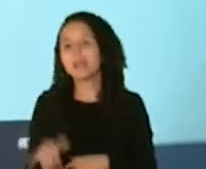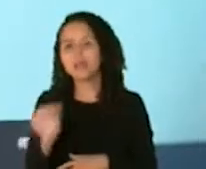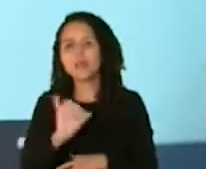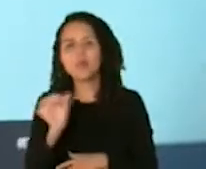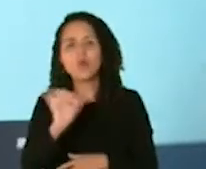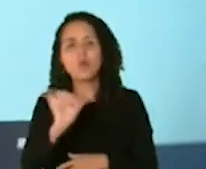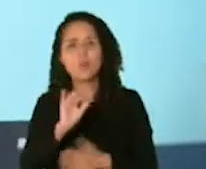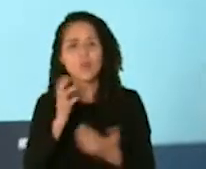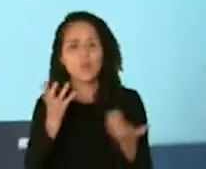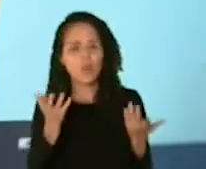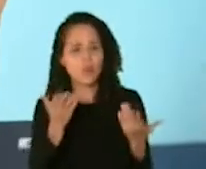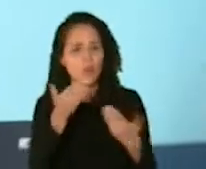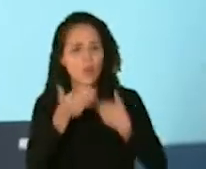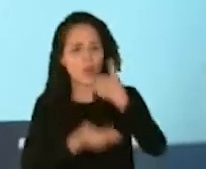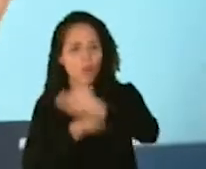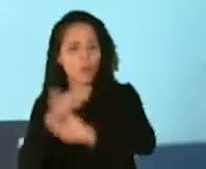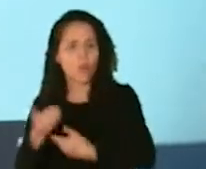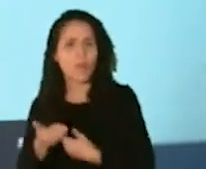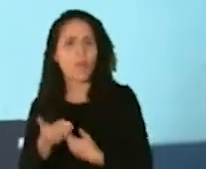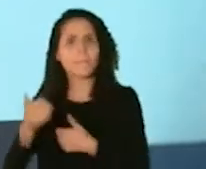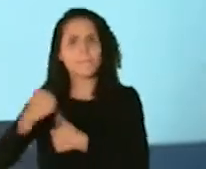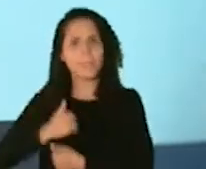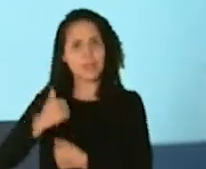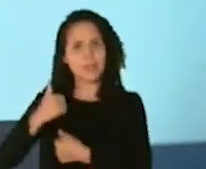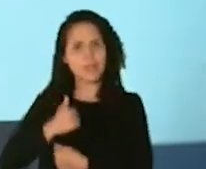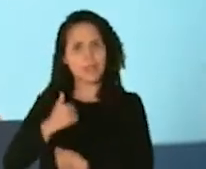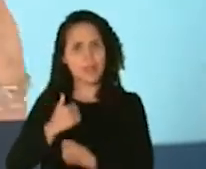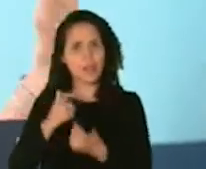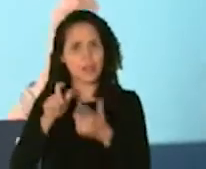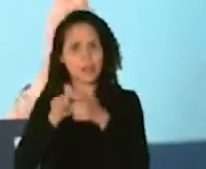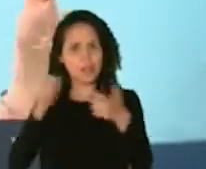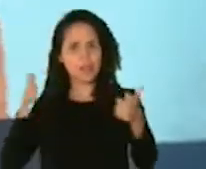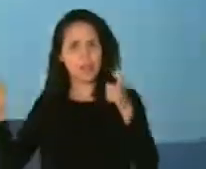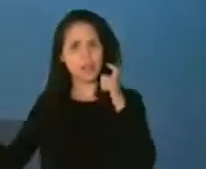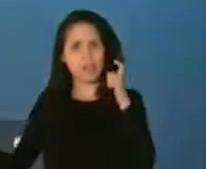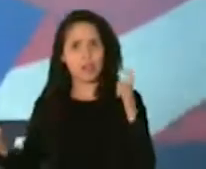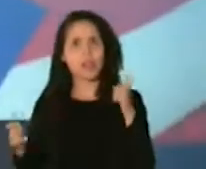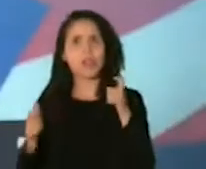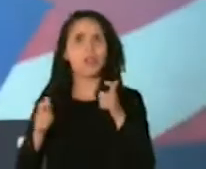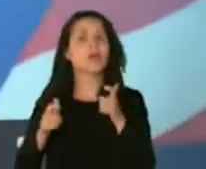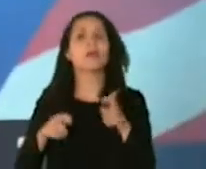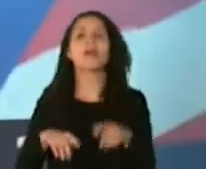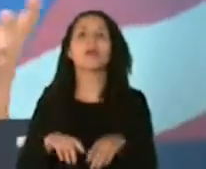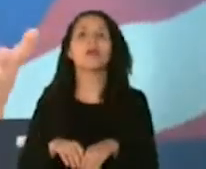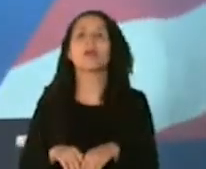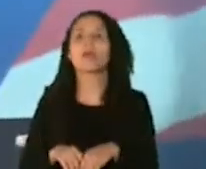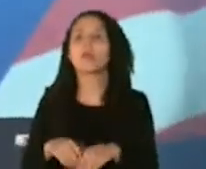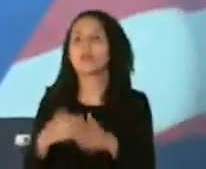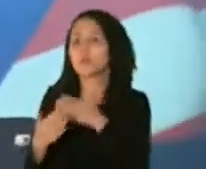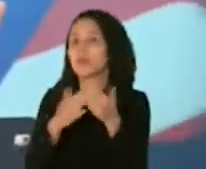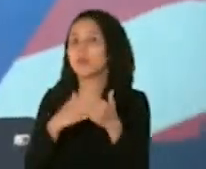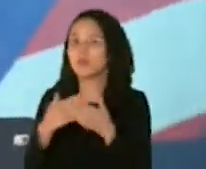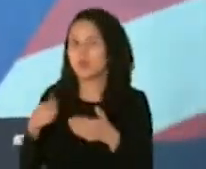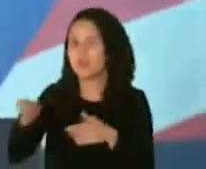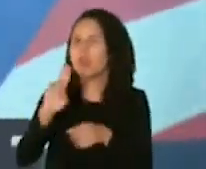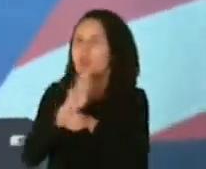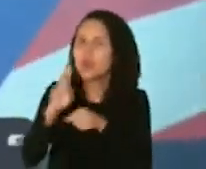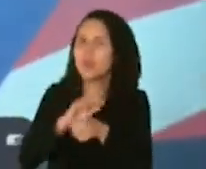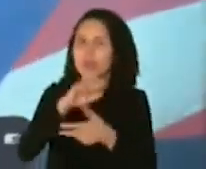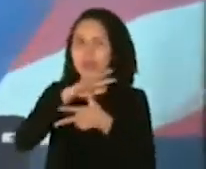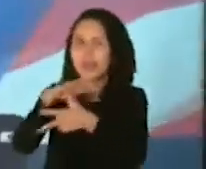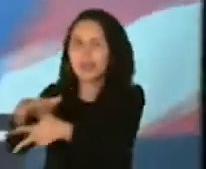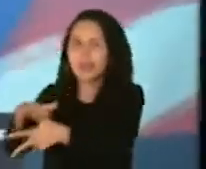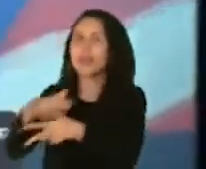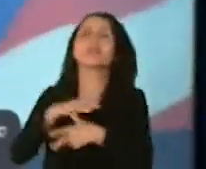operativo militar de grandes proporciones por todas las fases, ¿verdad? Usan helicópteros. Si nos podemos